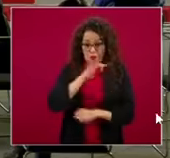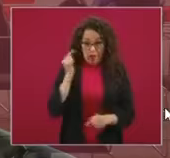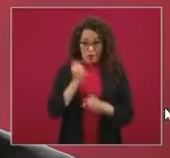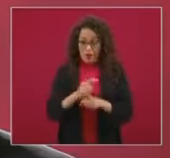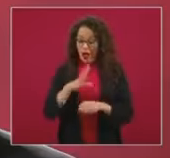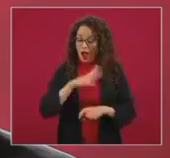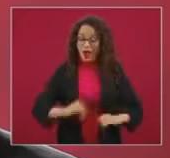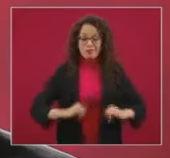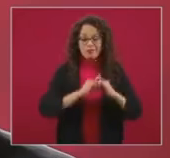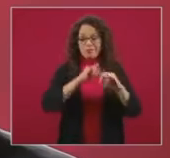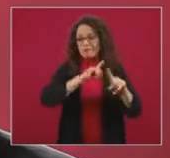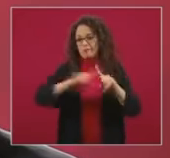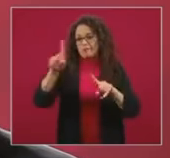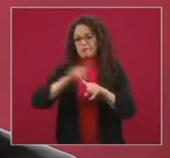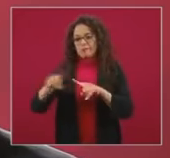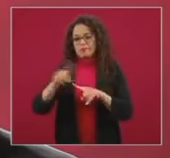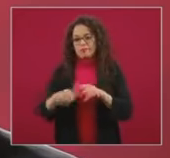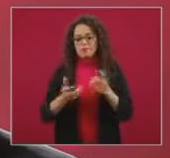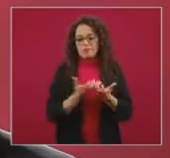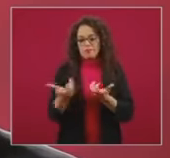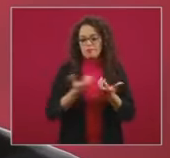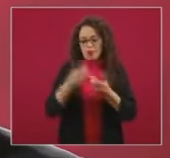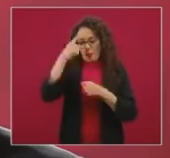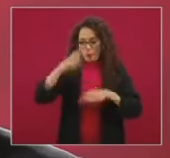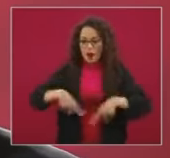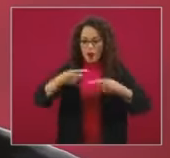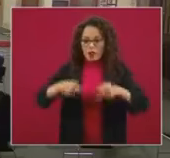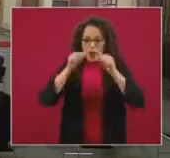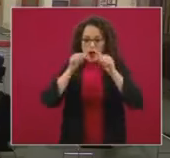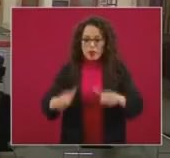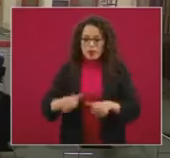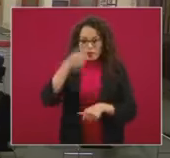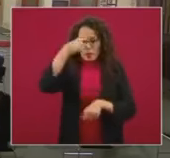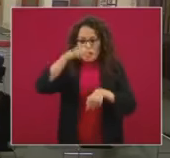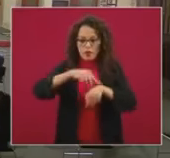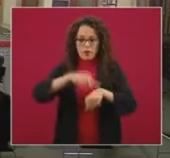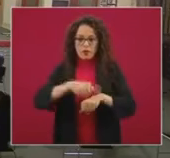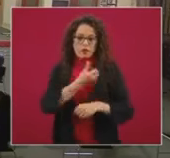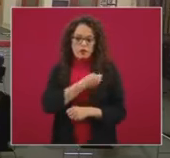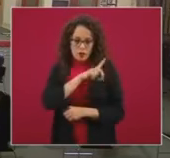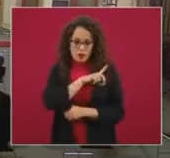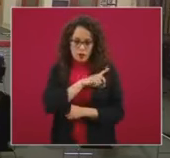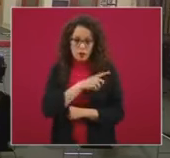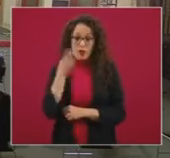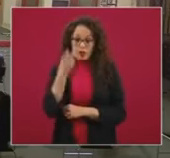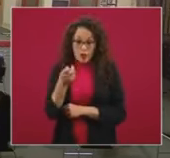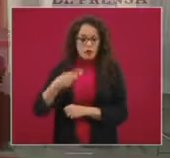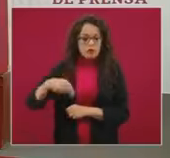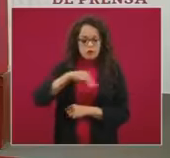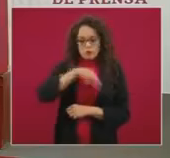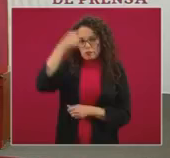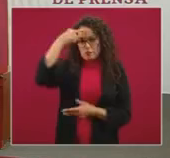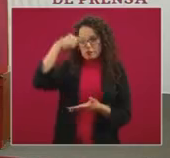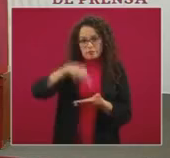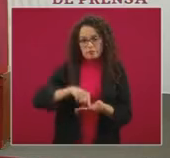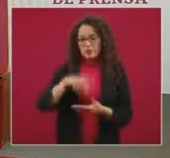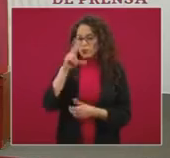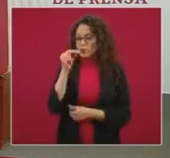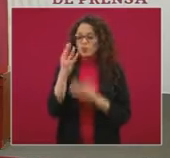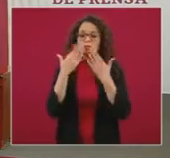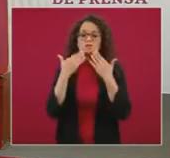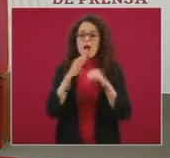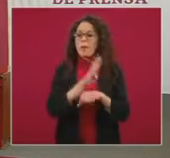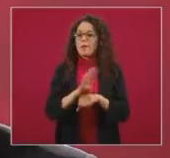instituciones proveedoras de servicios de salud y consideramos que esto tiene grandes desventajas